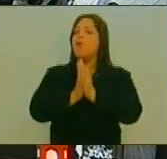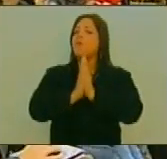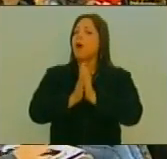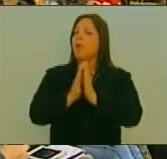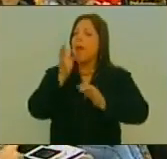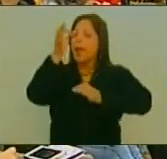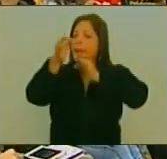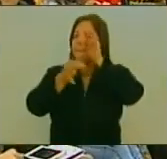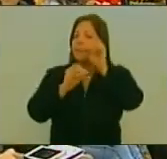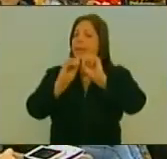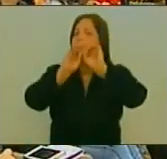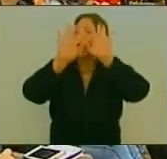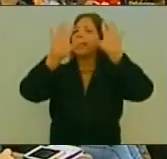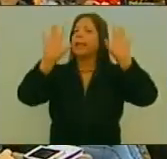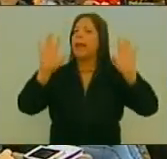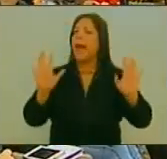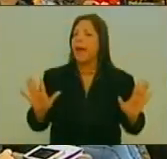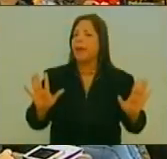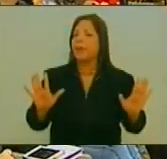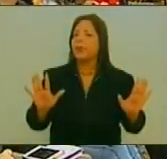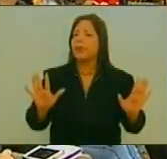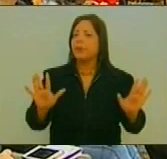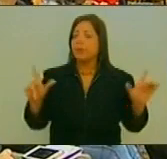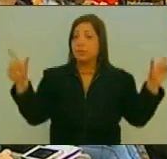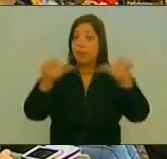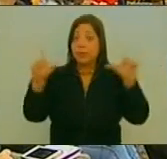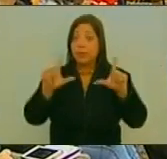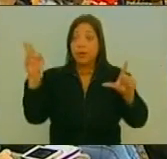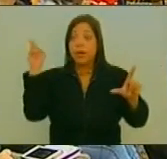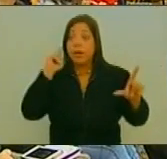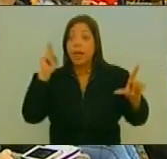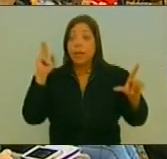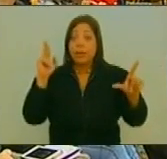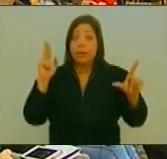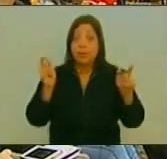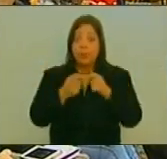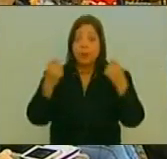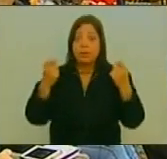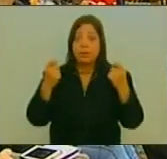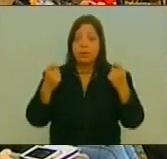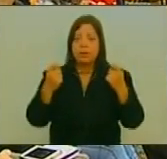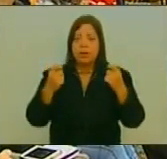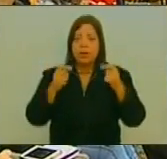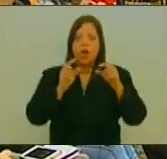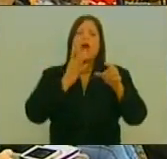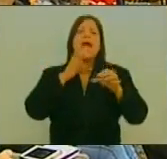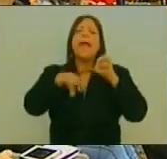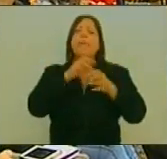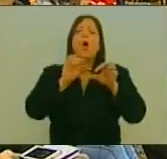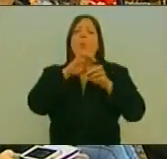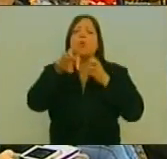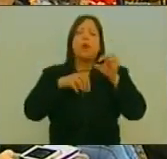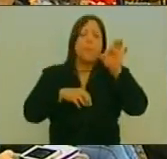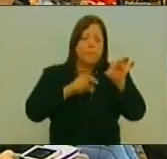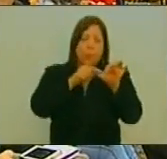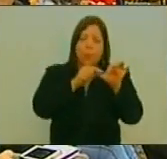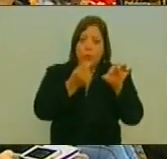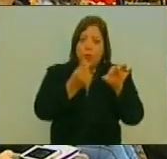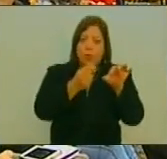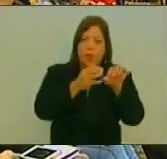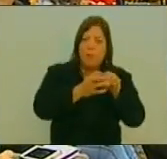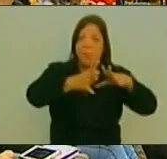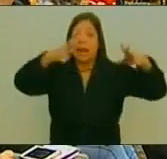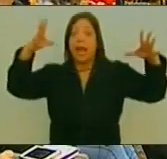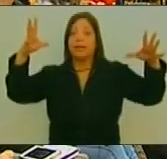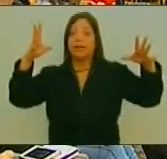Sean explicadas En su contexto Porque es que Los medios En nuestro país Exacerban Las dificultades Económicas Pero